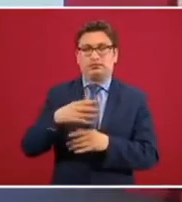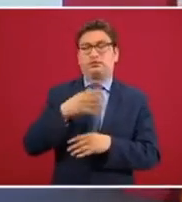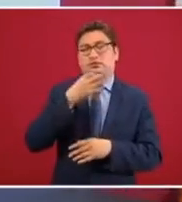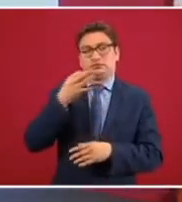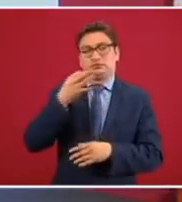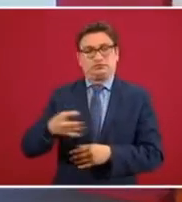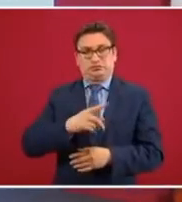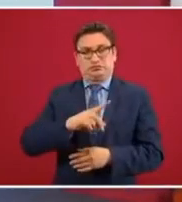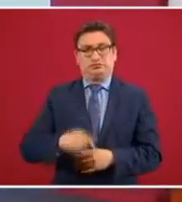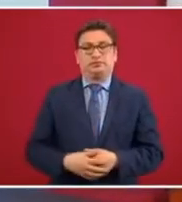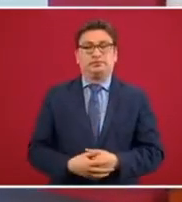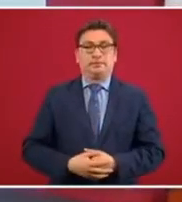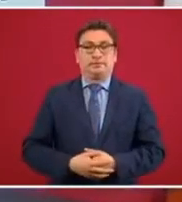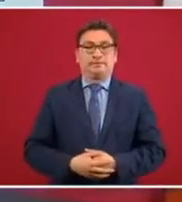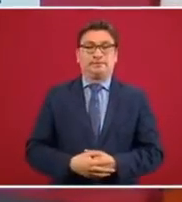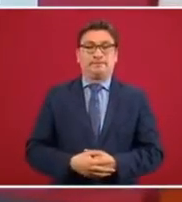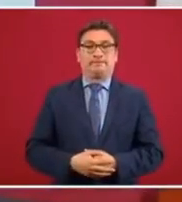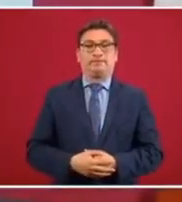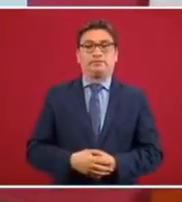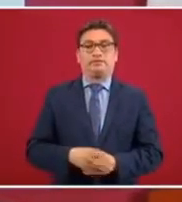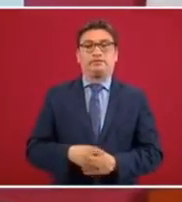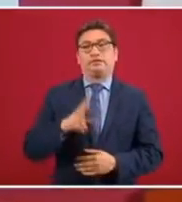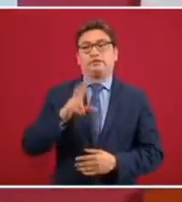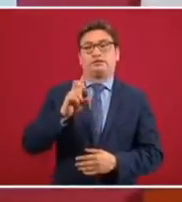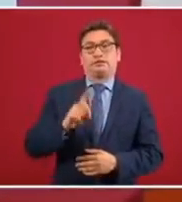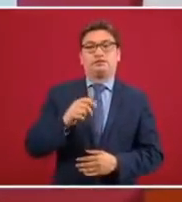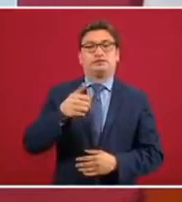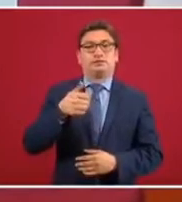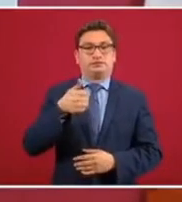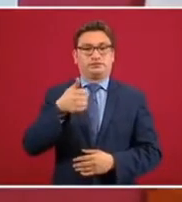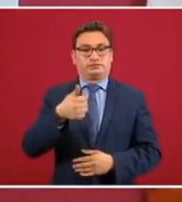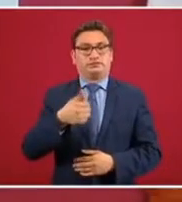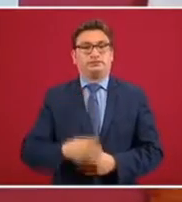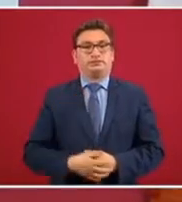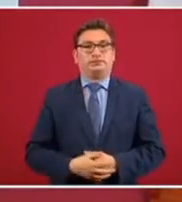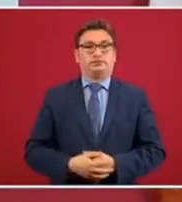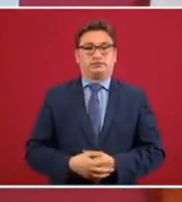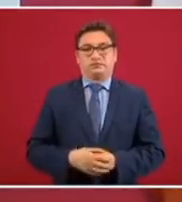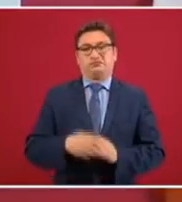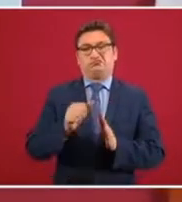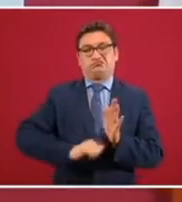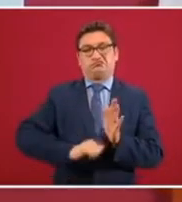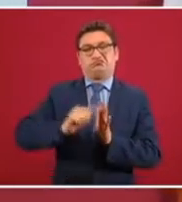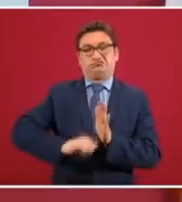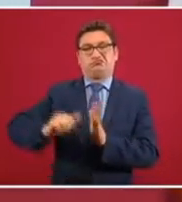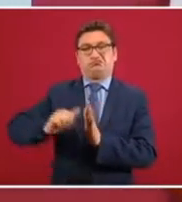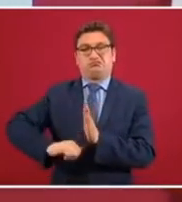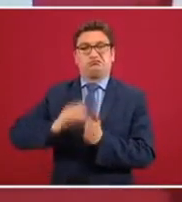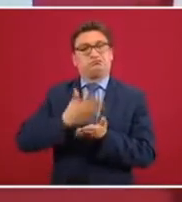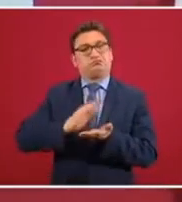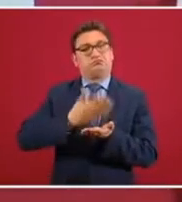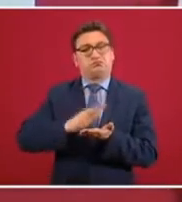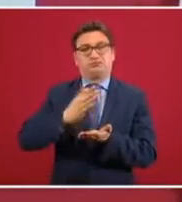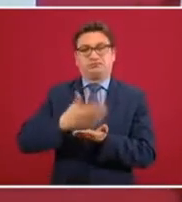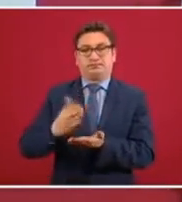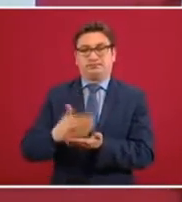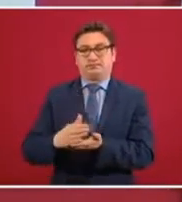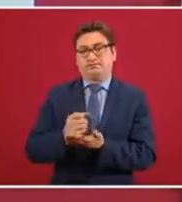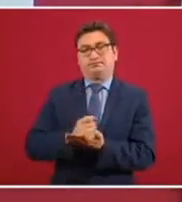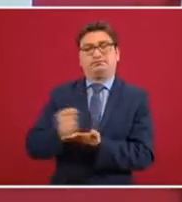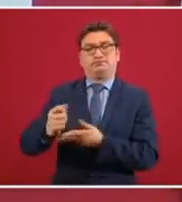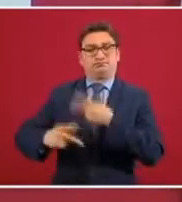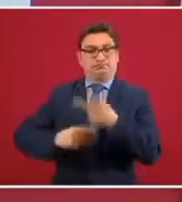mensuales, 36 meses es el crédito.